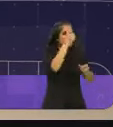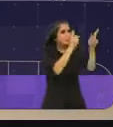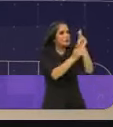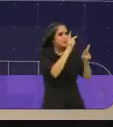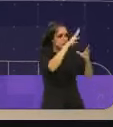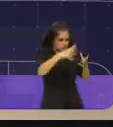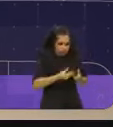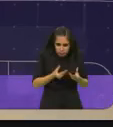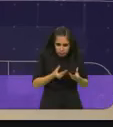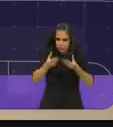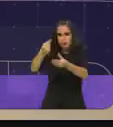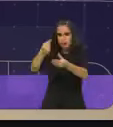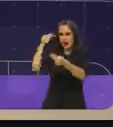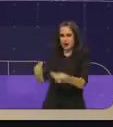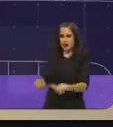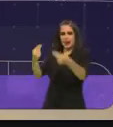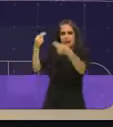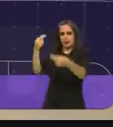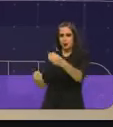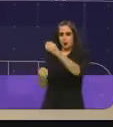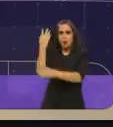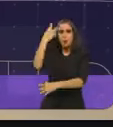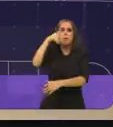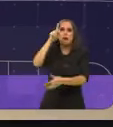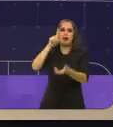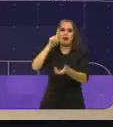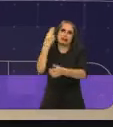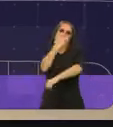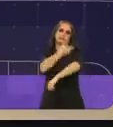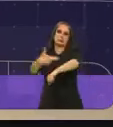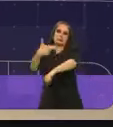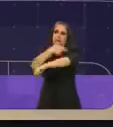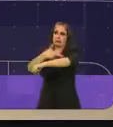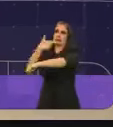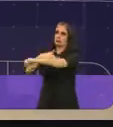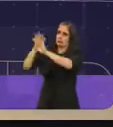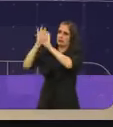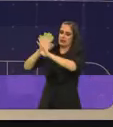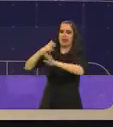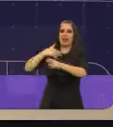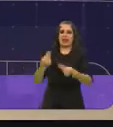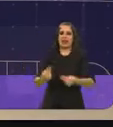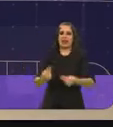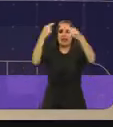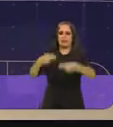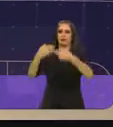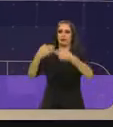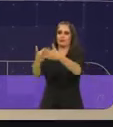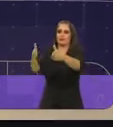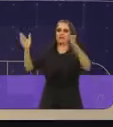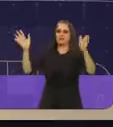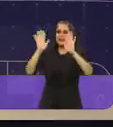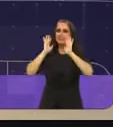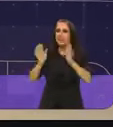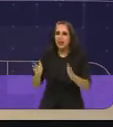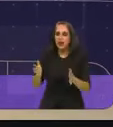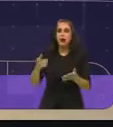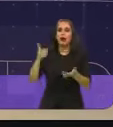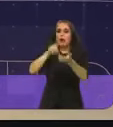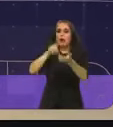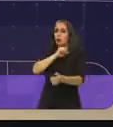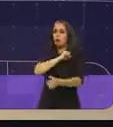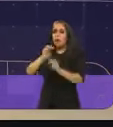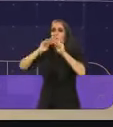tienes que hacer un montón de trámites, burocracia, y bueno, ya cuando abres, nadie te asegura que vaya a estar bien, que no te extorsionen, que las